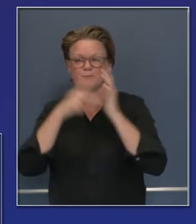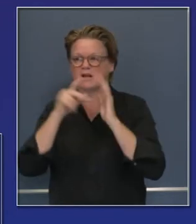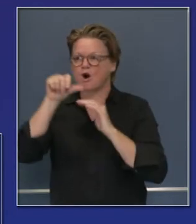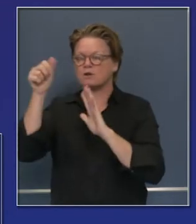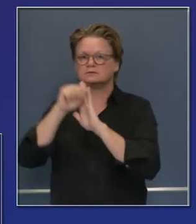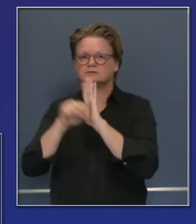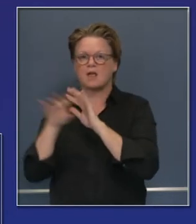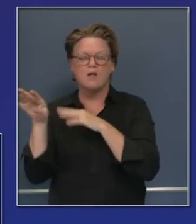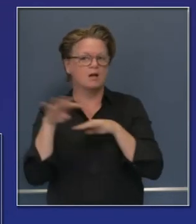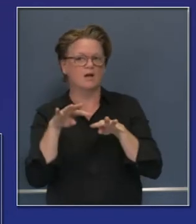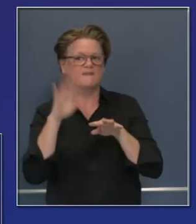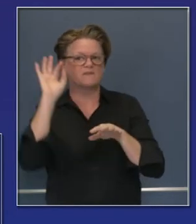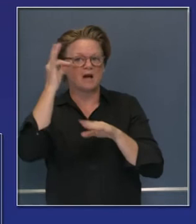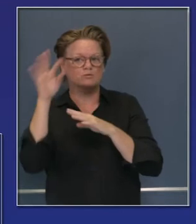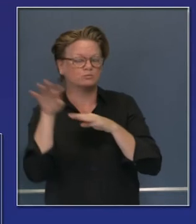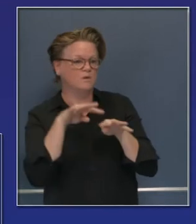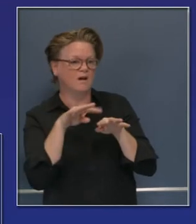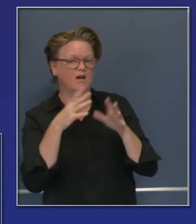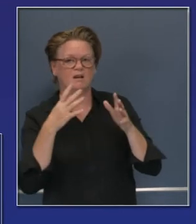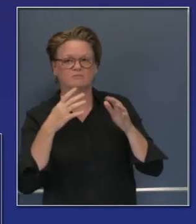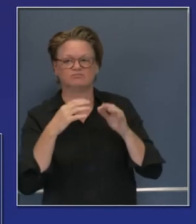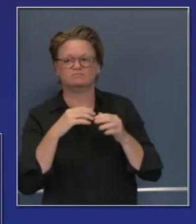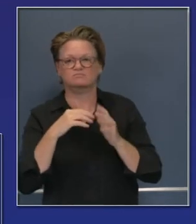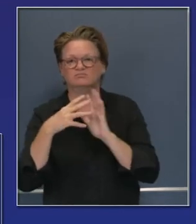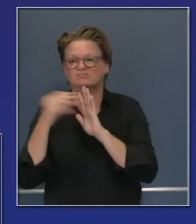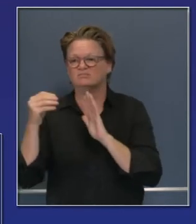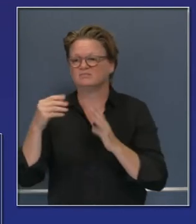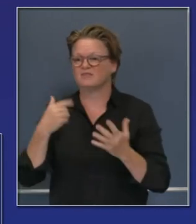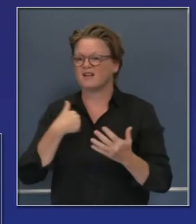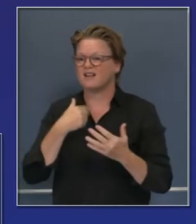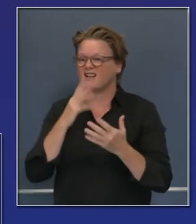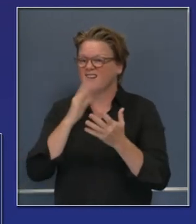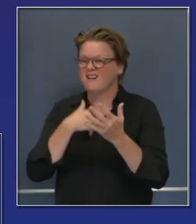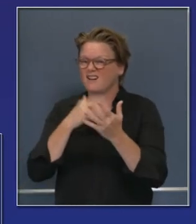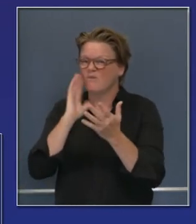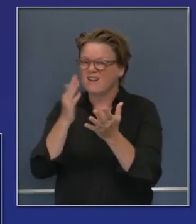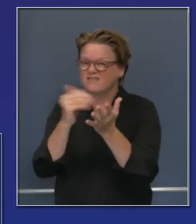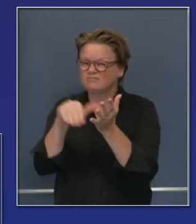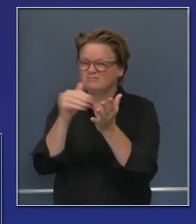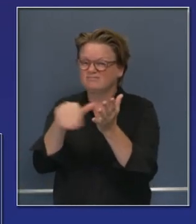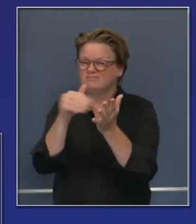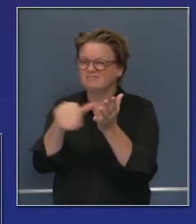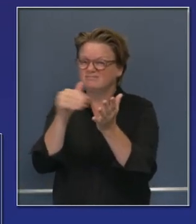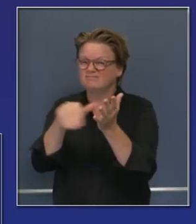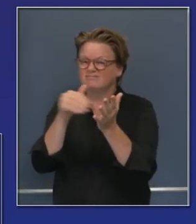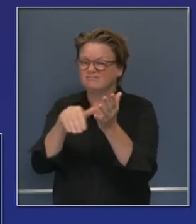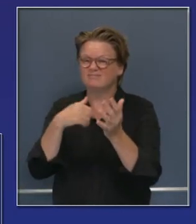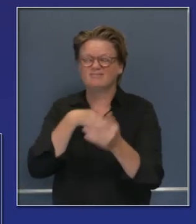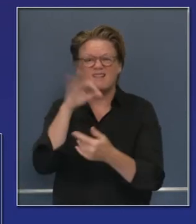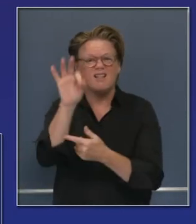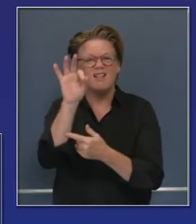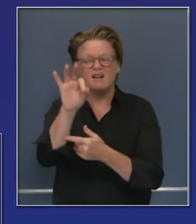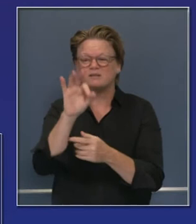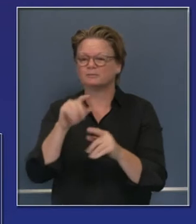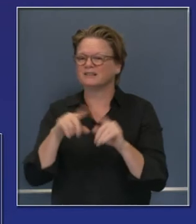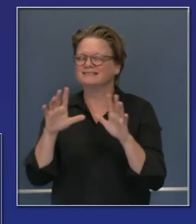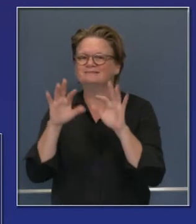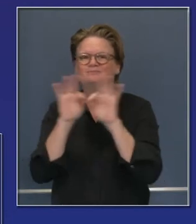perdónenme porque yo repito y por supuesto repetir es importante pónganse su mascarilla distanciense